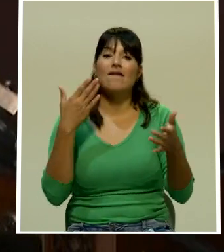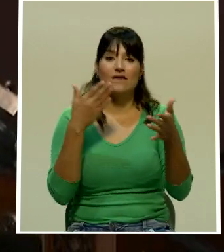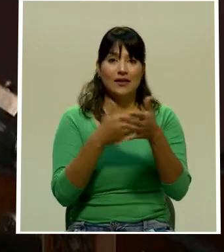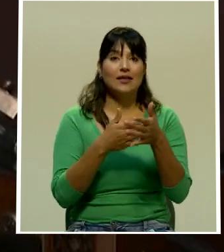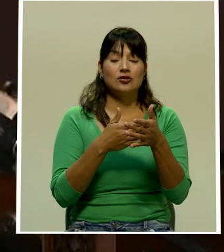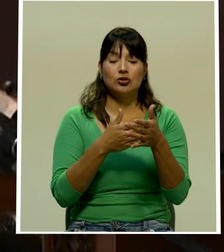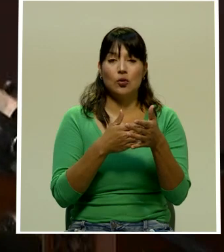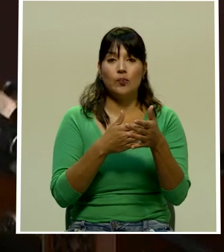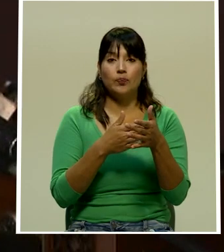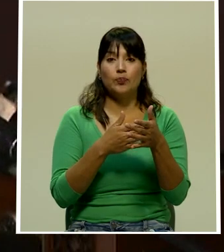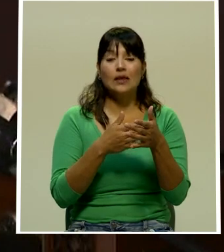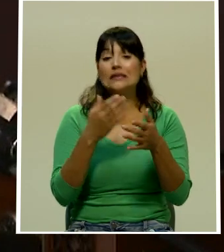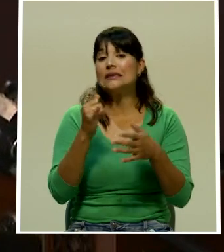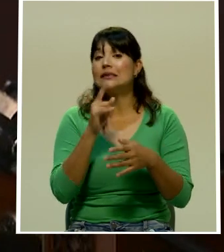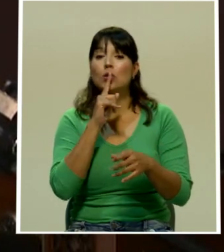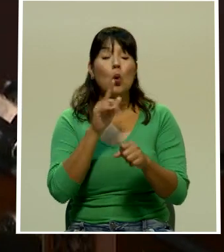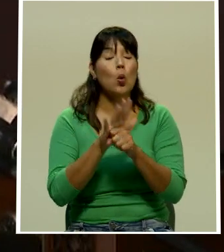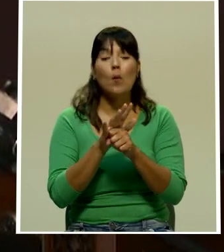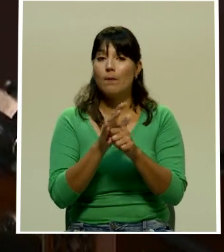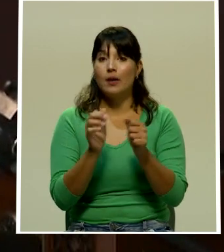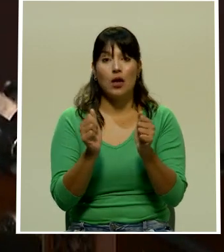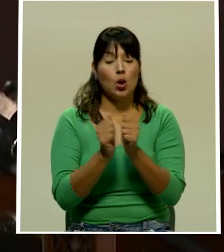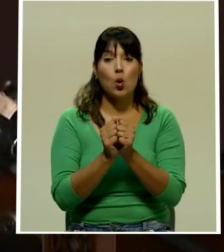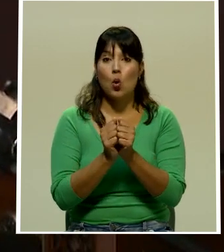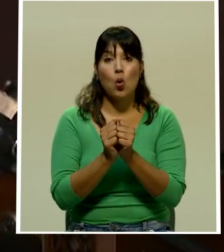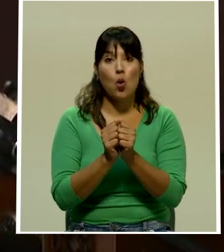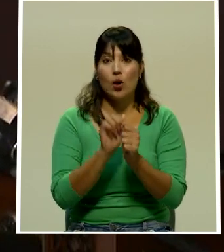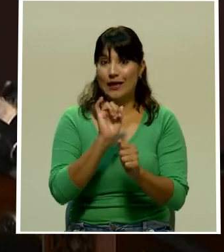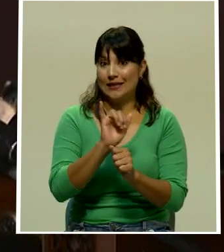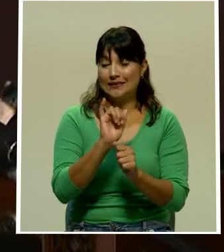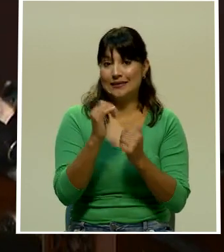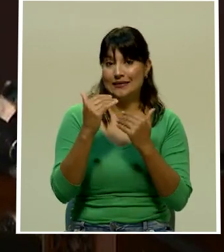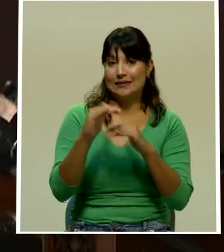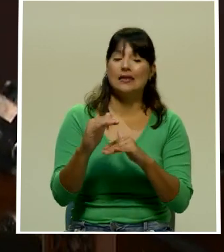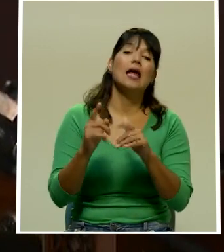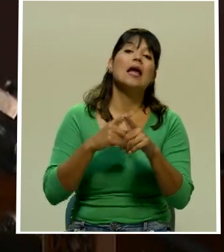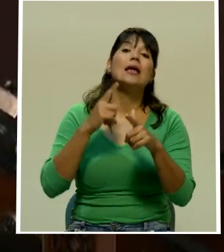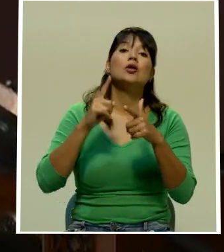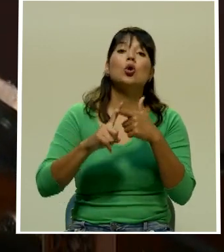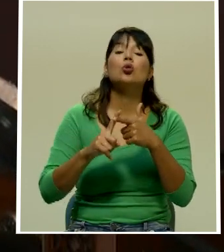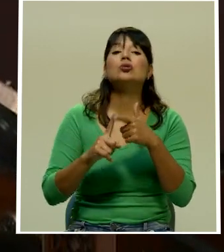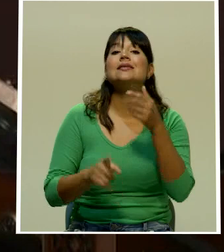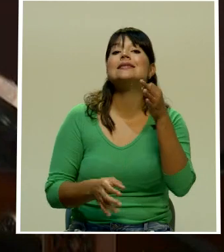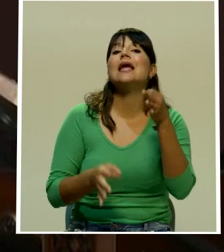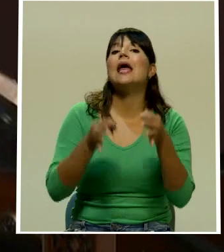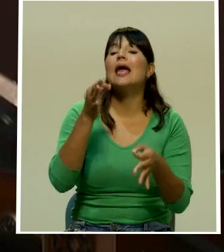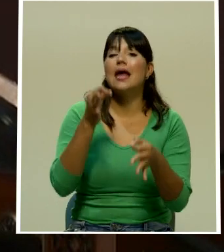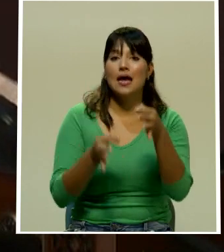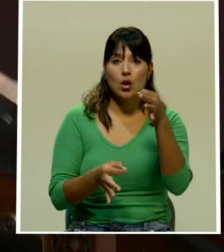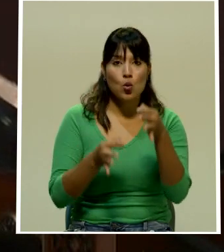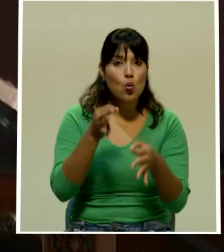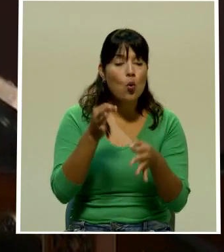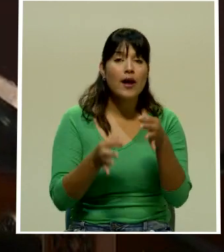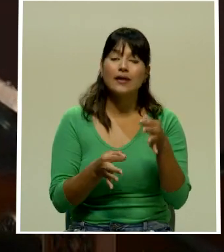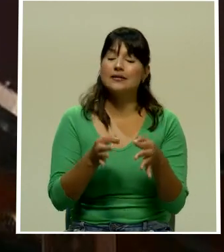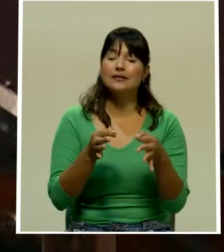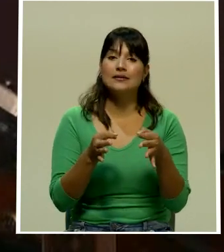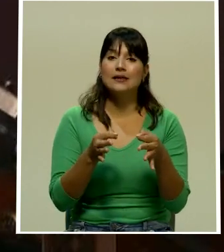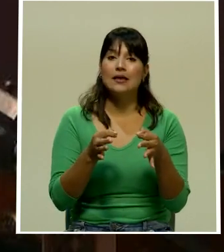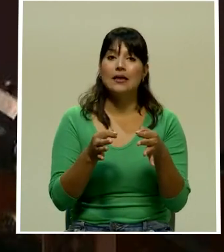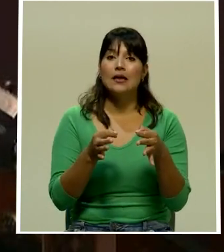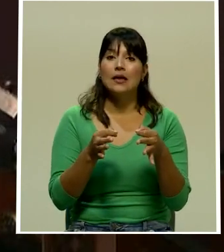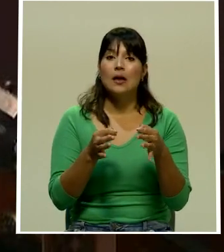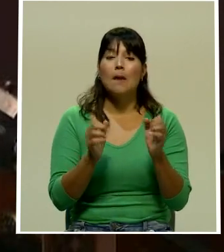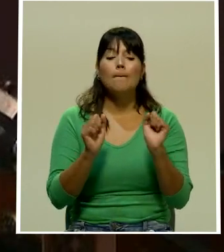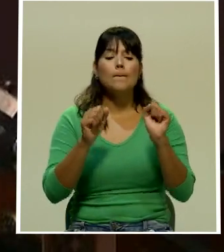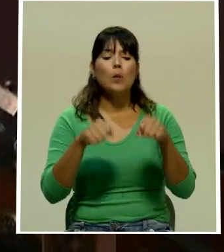no cumplir con esta medida. Entonces, el juez efectivamente tiene un margen muy abierto para decirse